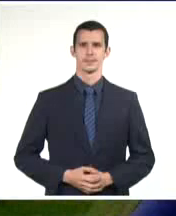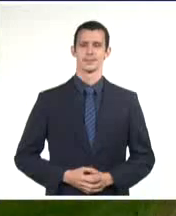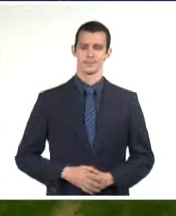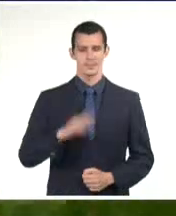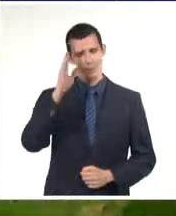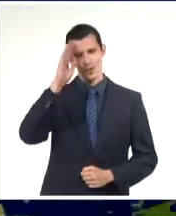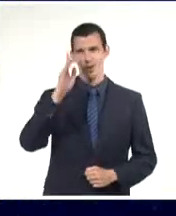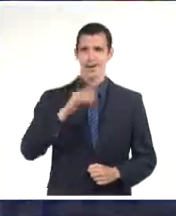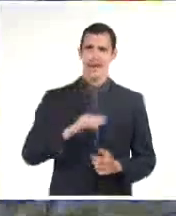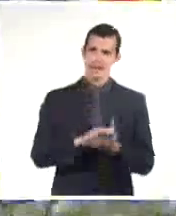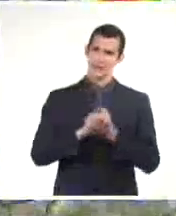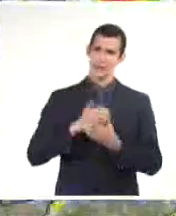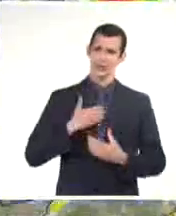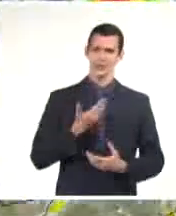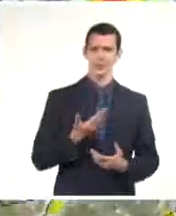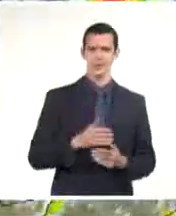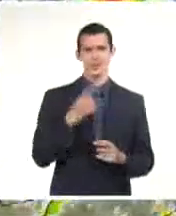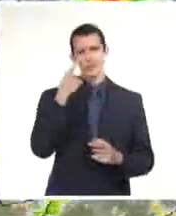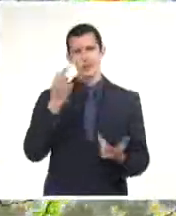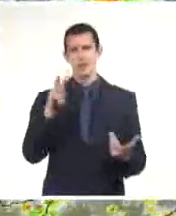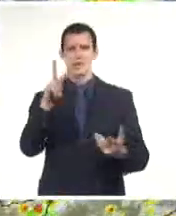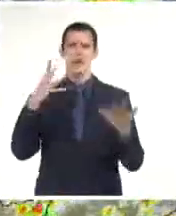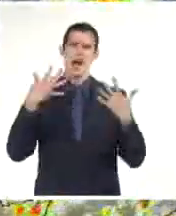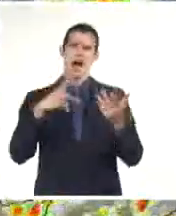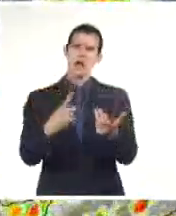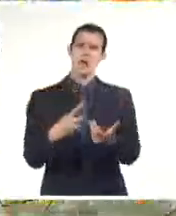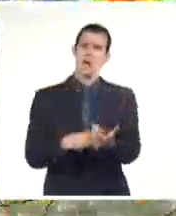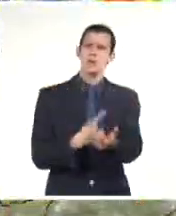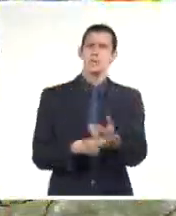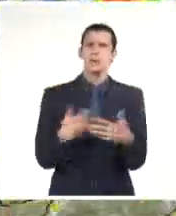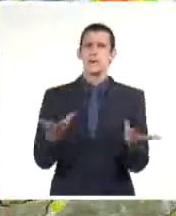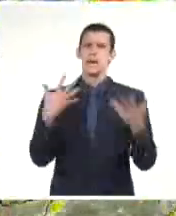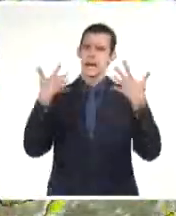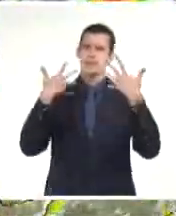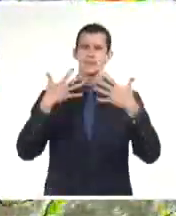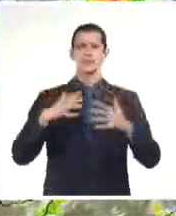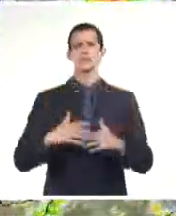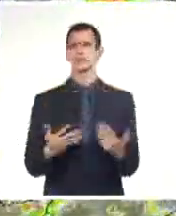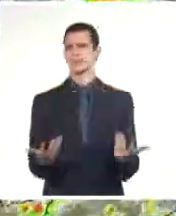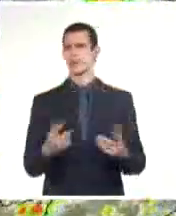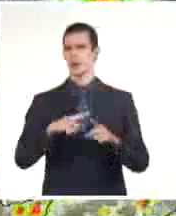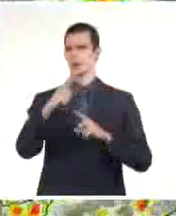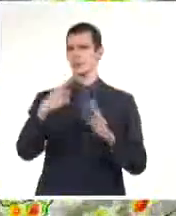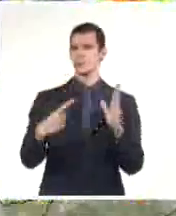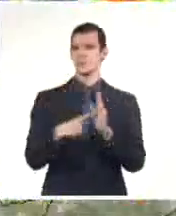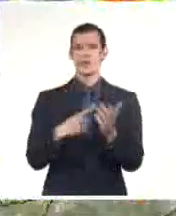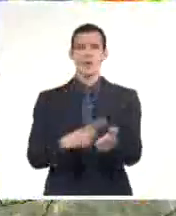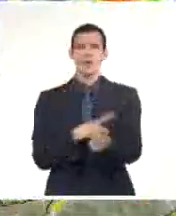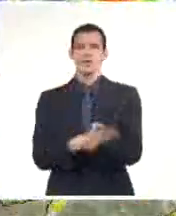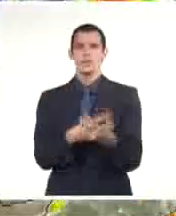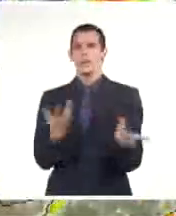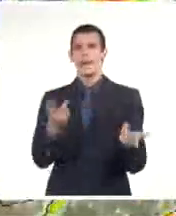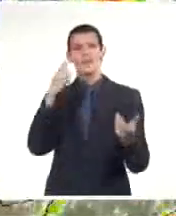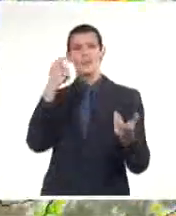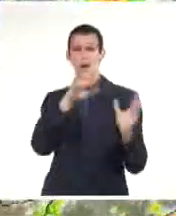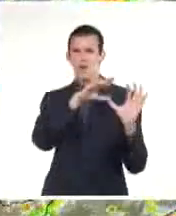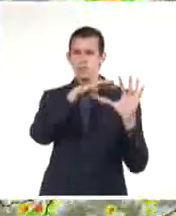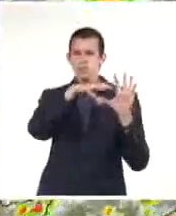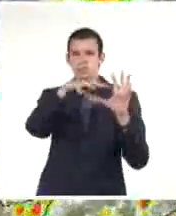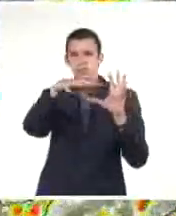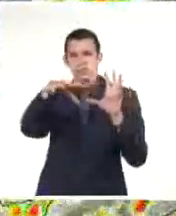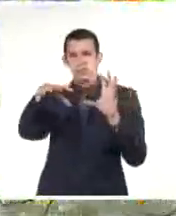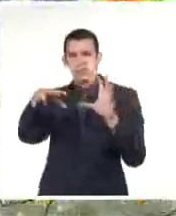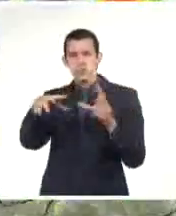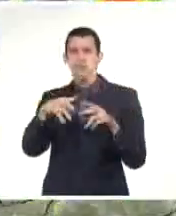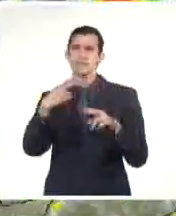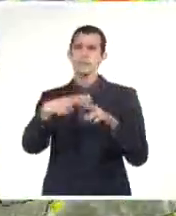Hola y que tal mis amigos, tenemos verano, tenemos calor y también los sistemas que son propios en esta época del año. La tormenta tropical Boni